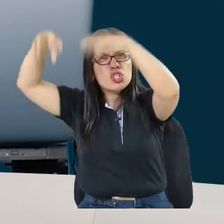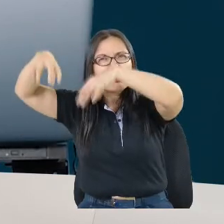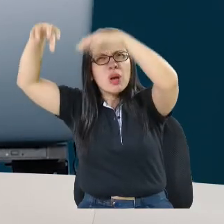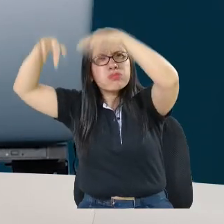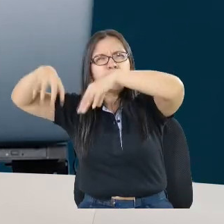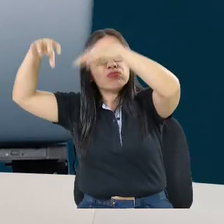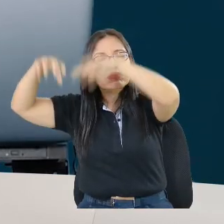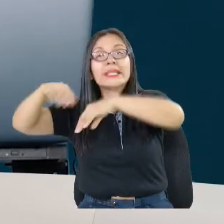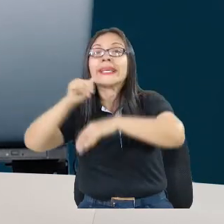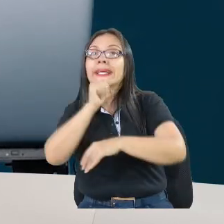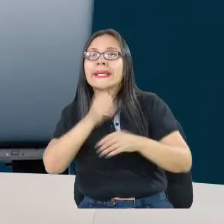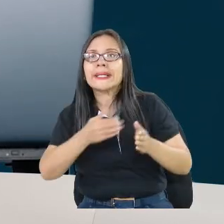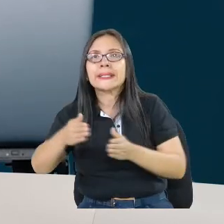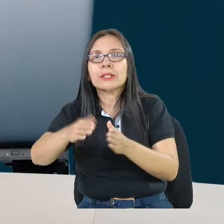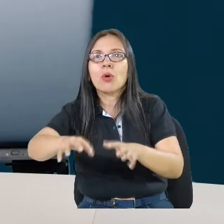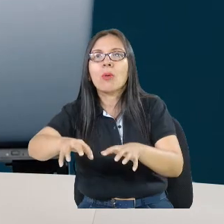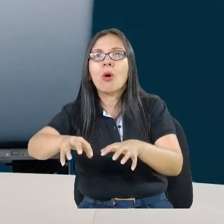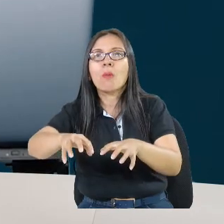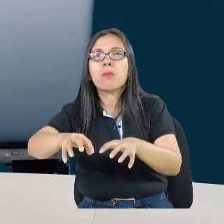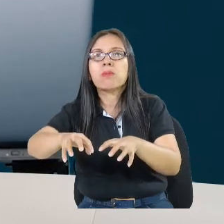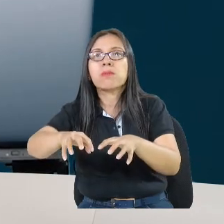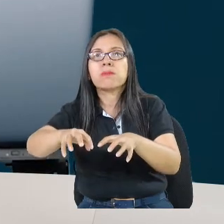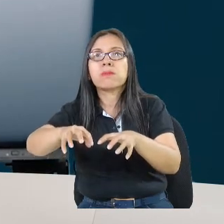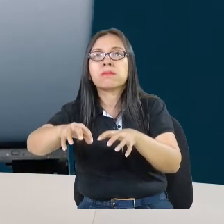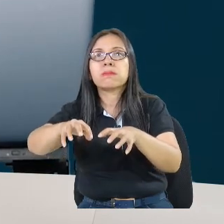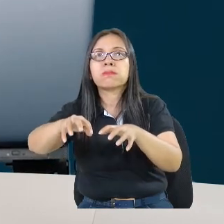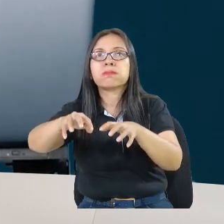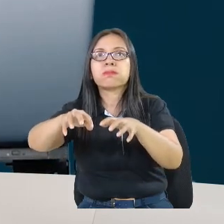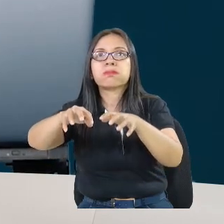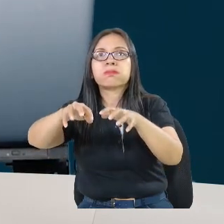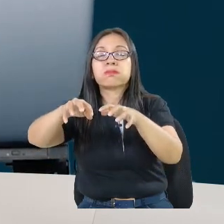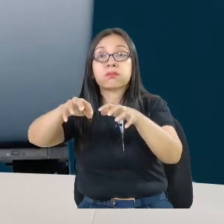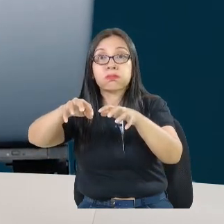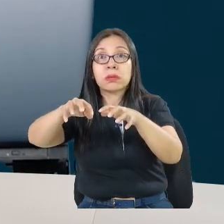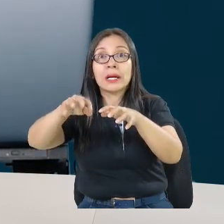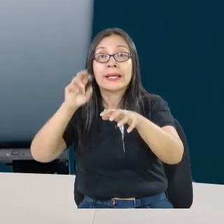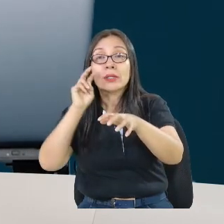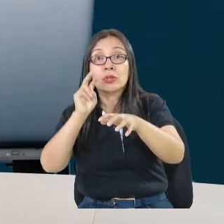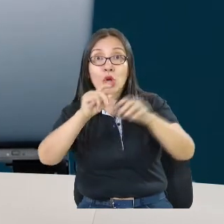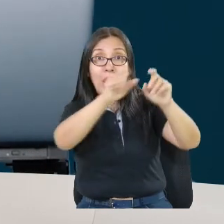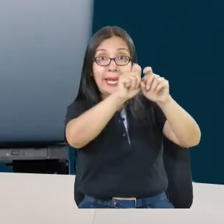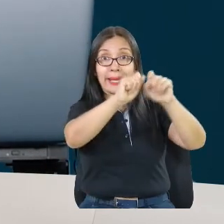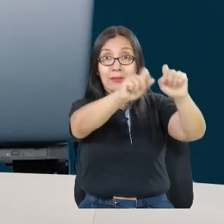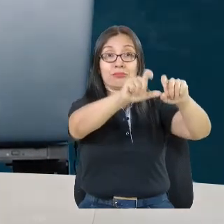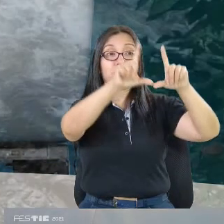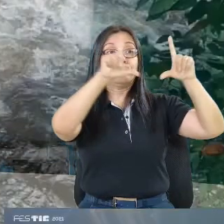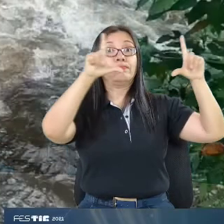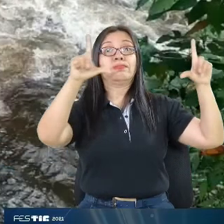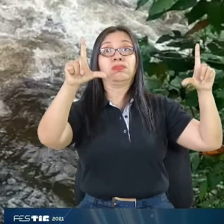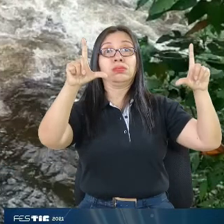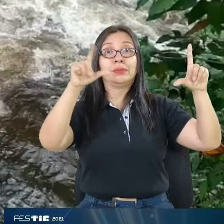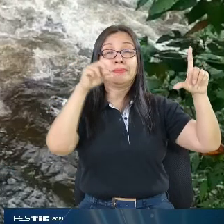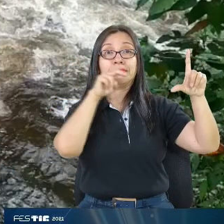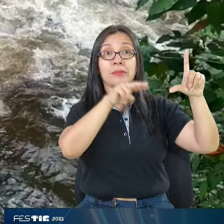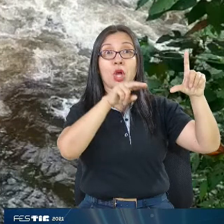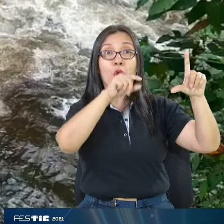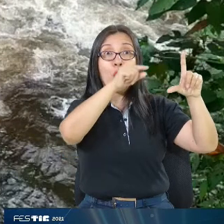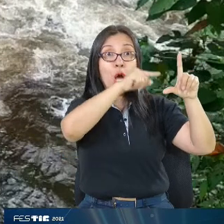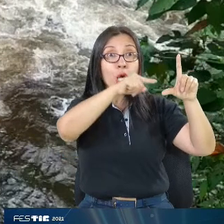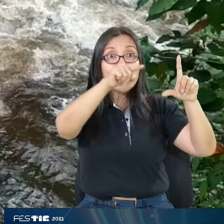iba subiendo el nivel. A través del Geoportal pudimos ver que, ustedes ven aquí, se presentó un pico,